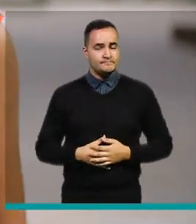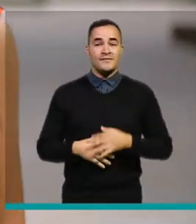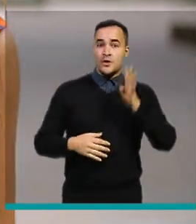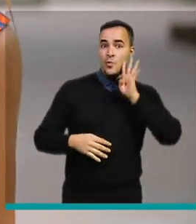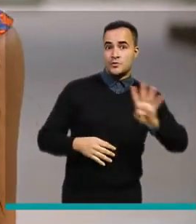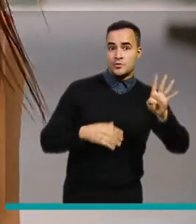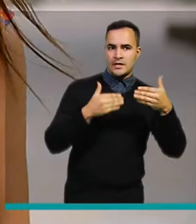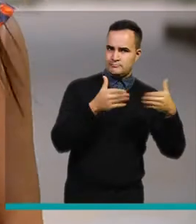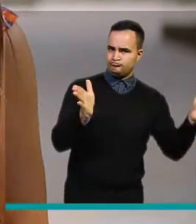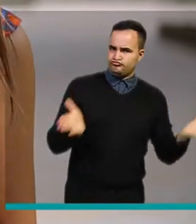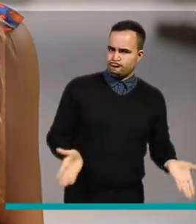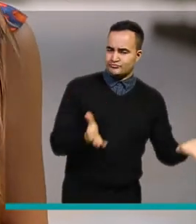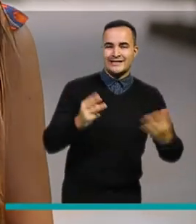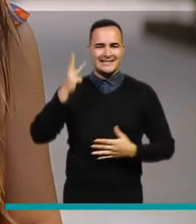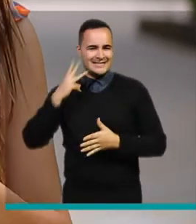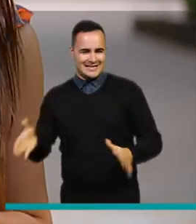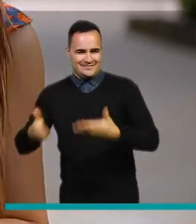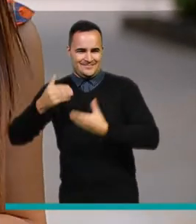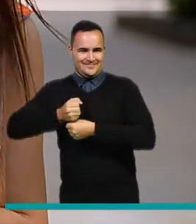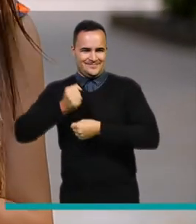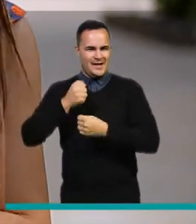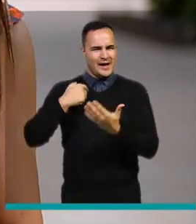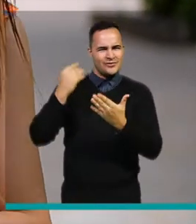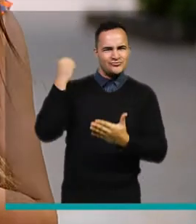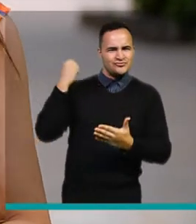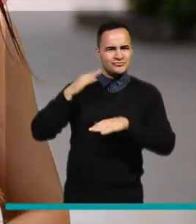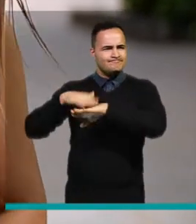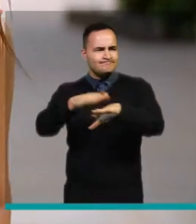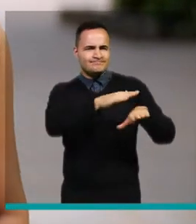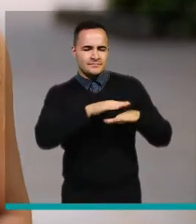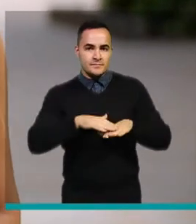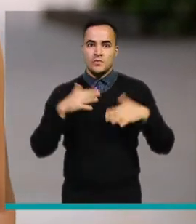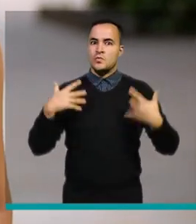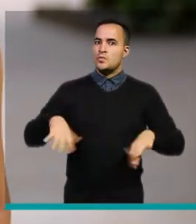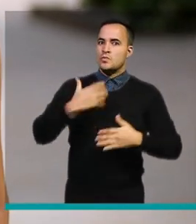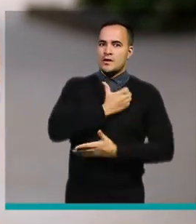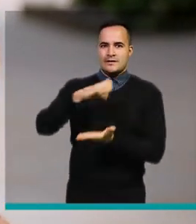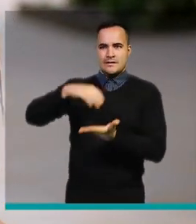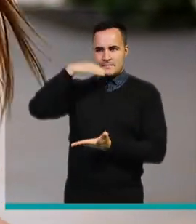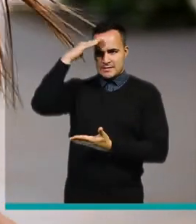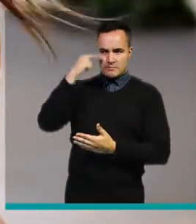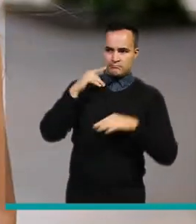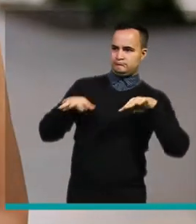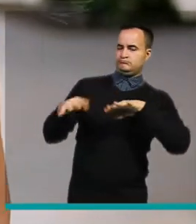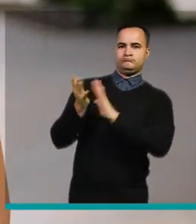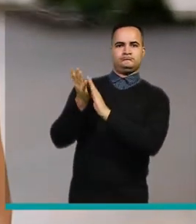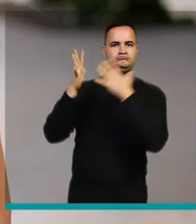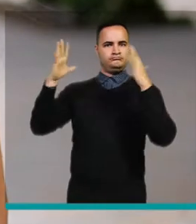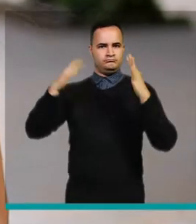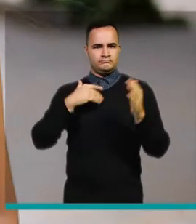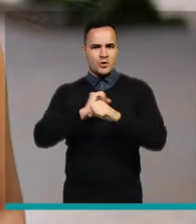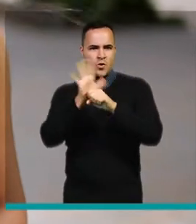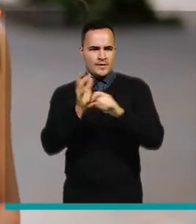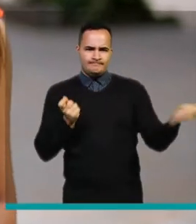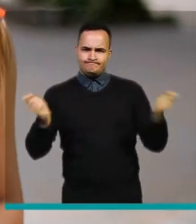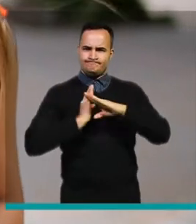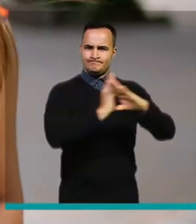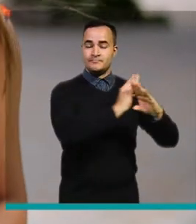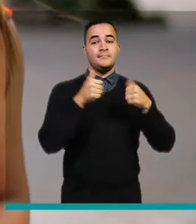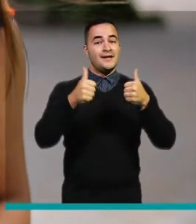estrategia Acordeón se convirtió en uno de los mayores logros de la Alcaldía de Medellín en la lucha contra la COVID-19.